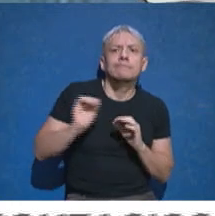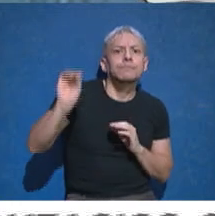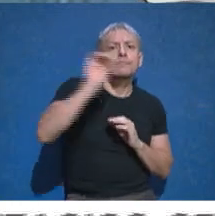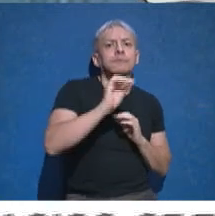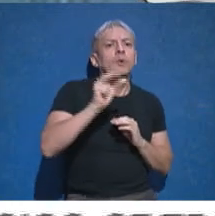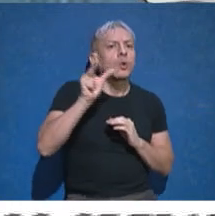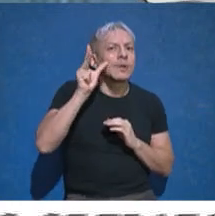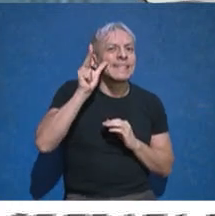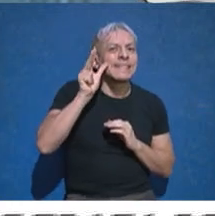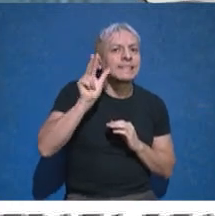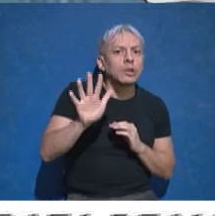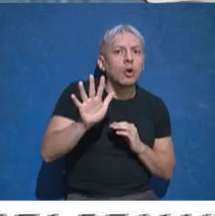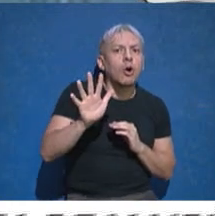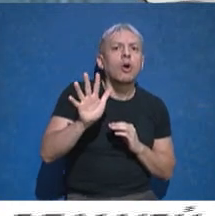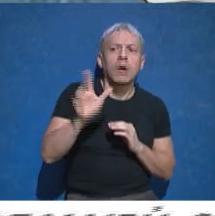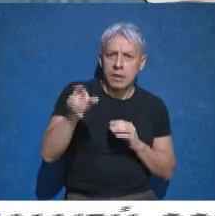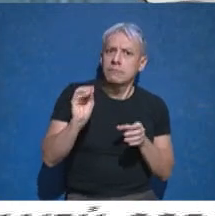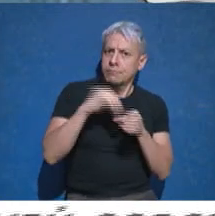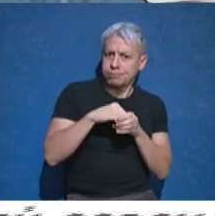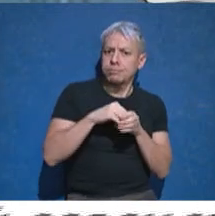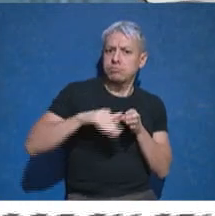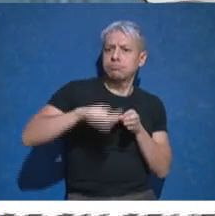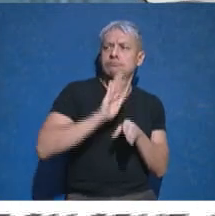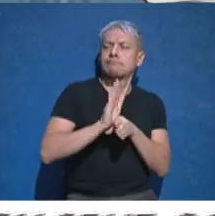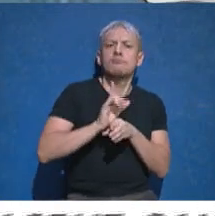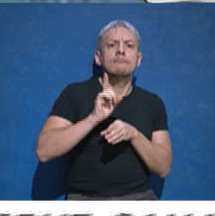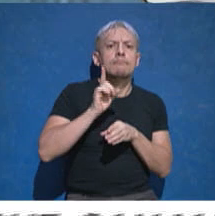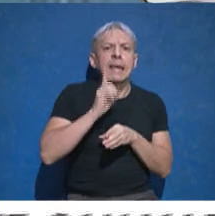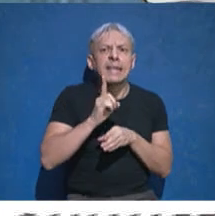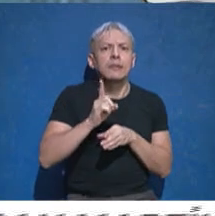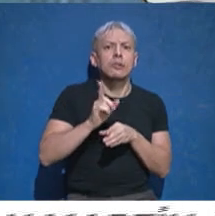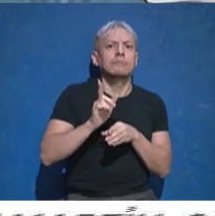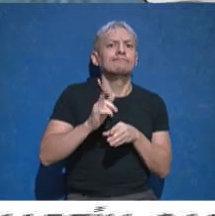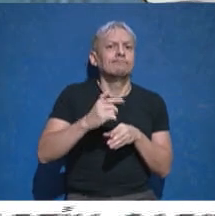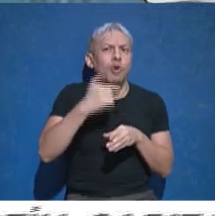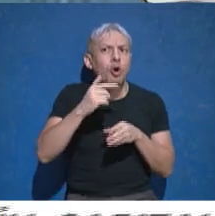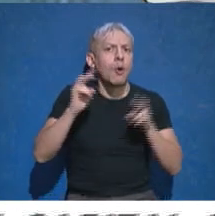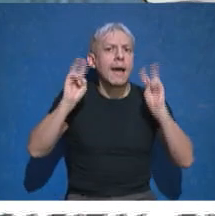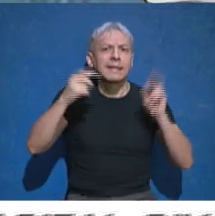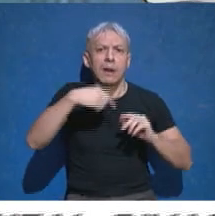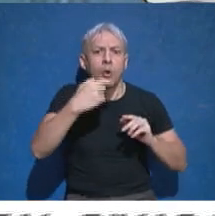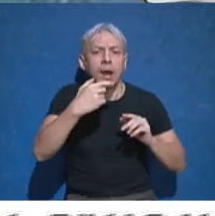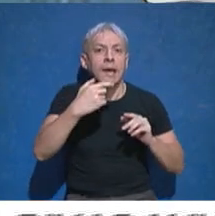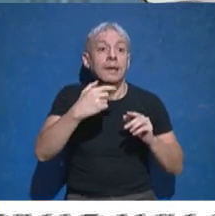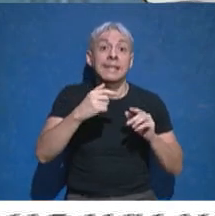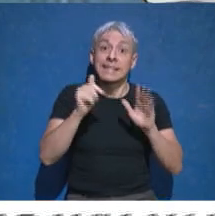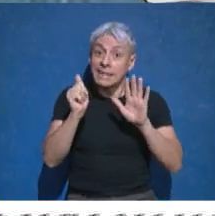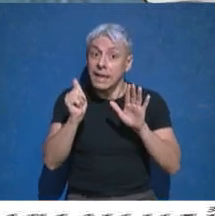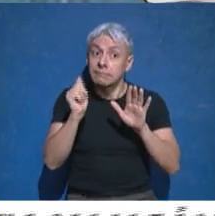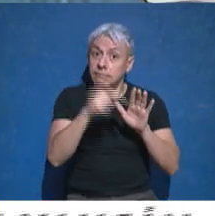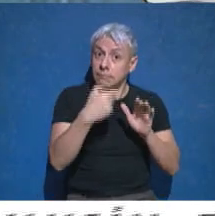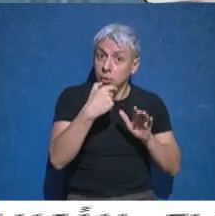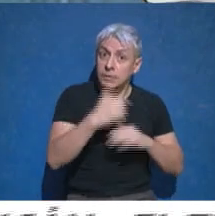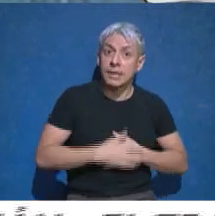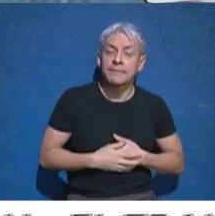departamentos que están incluidos en esta zona roja dentro de los cuales hay 6 de la provincia de Mendoza. Sí, bueno, se utilizan